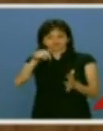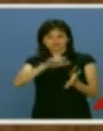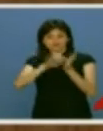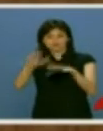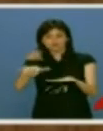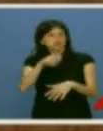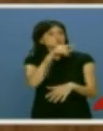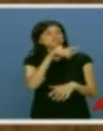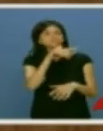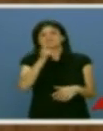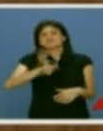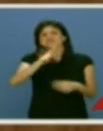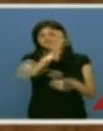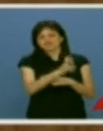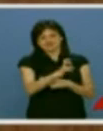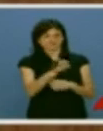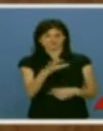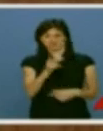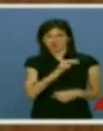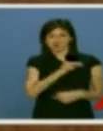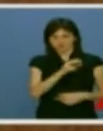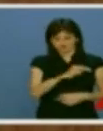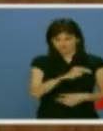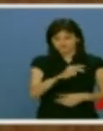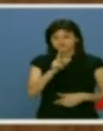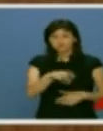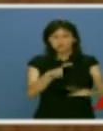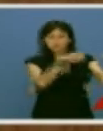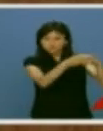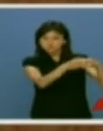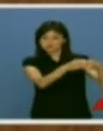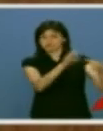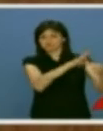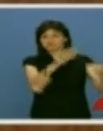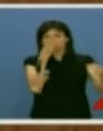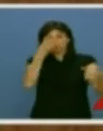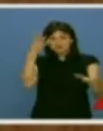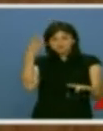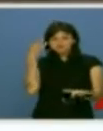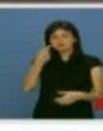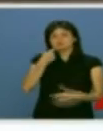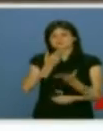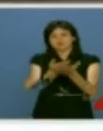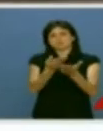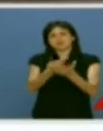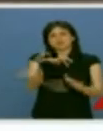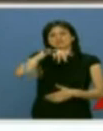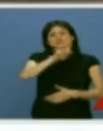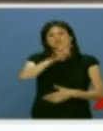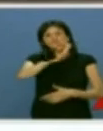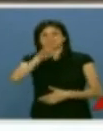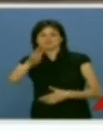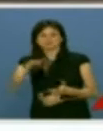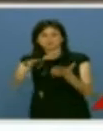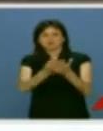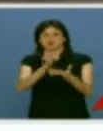donde se ha negado a comparecer en múltiples ocasiones. El mismo en el que su grupo ha presentado en la anterior legislatura 133 proposiciones no de ley, de